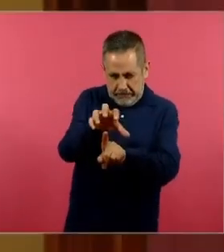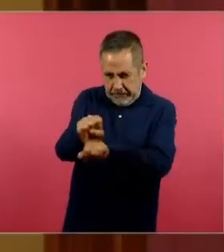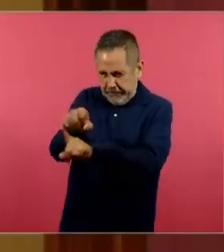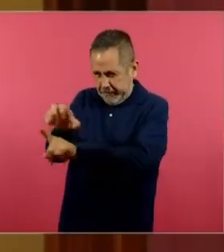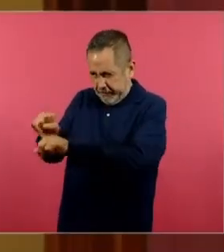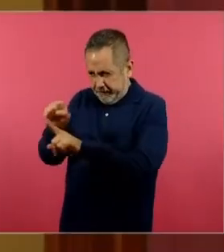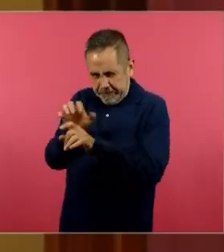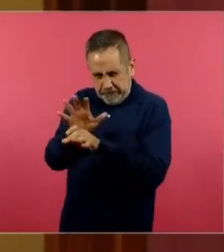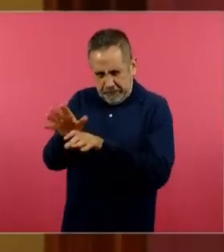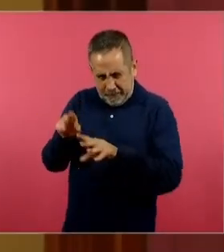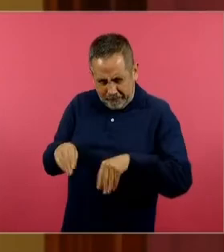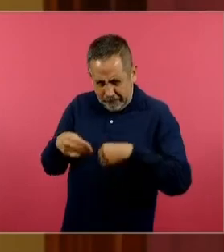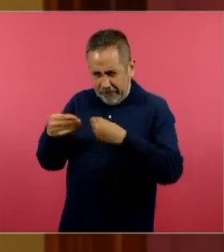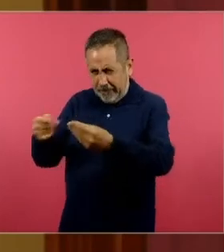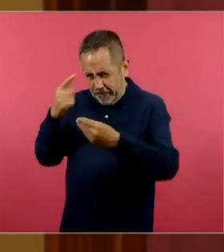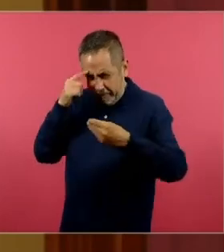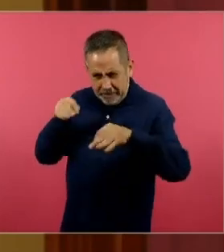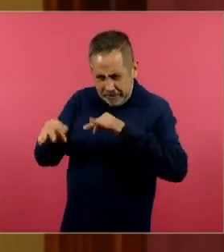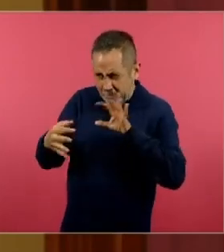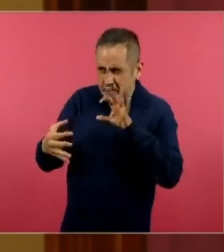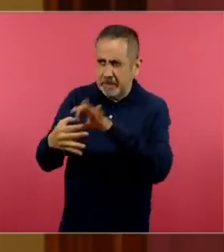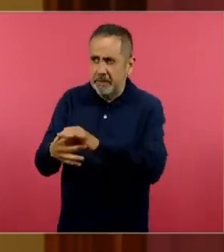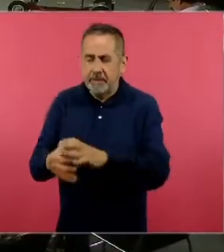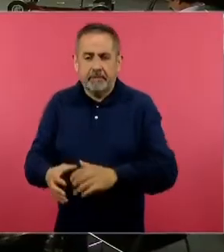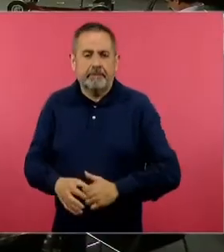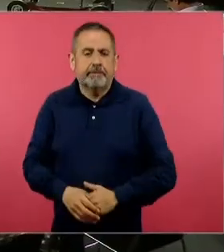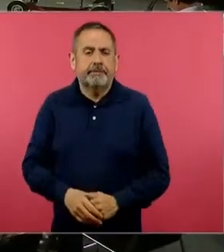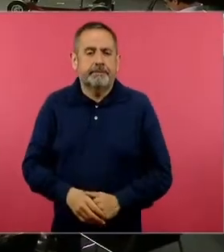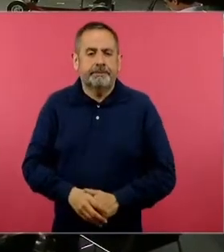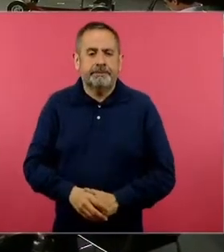la relación de esta imagen. Siguiente, por favor.